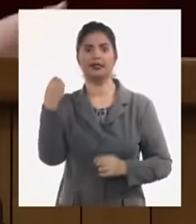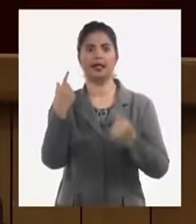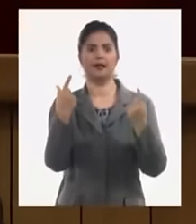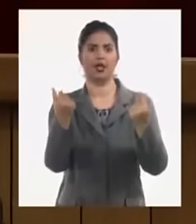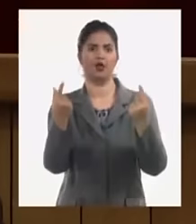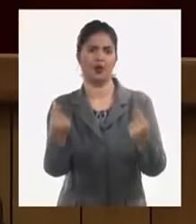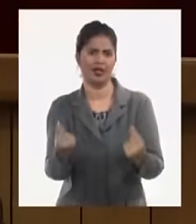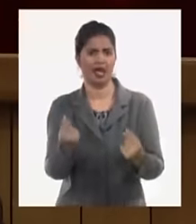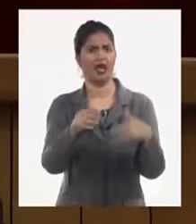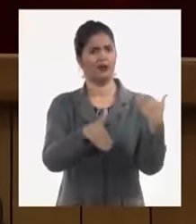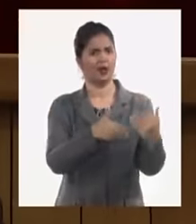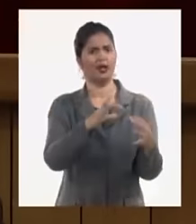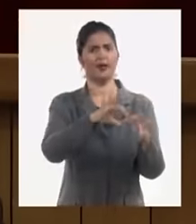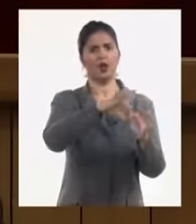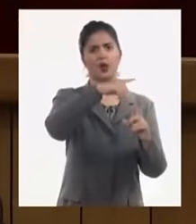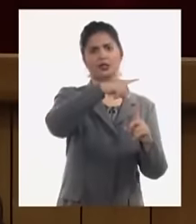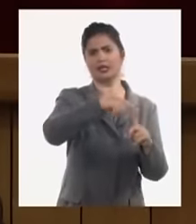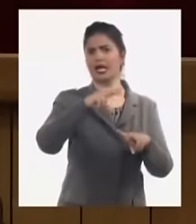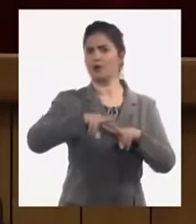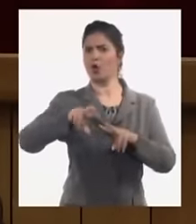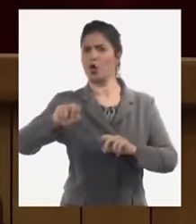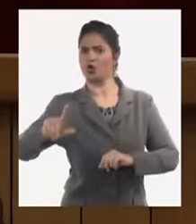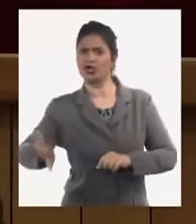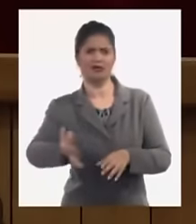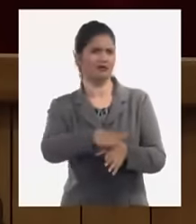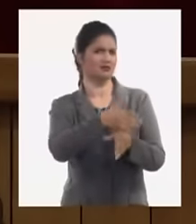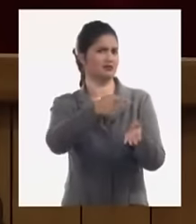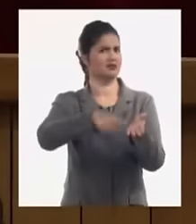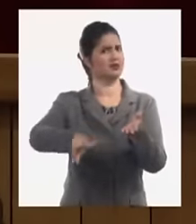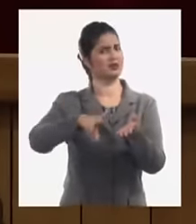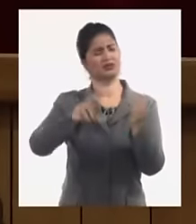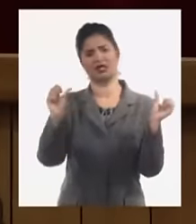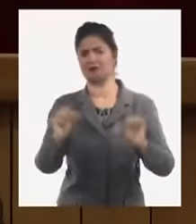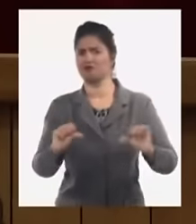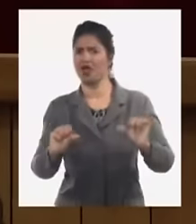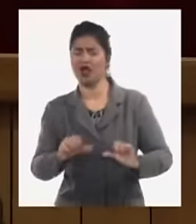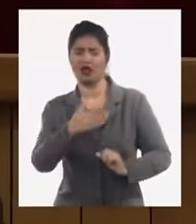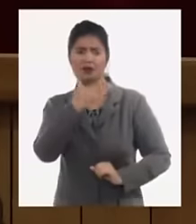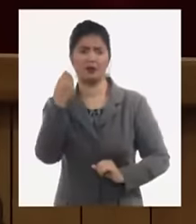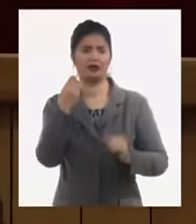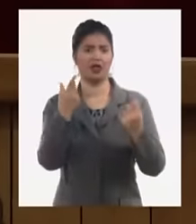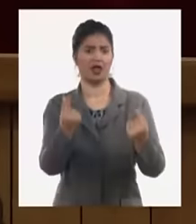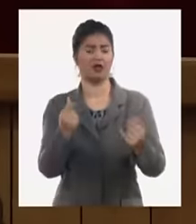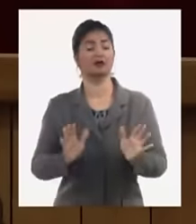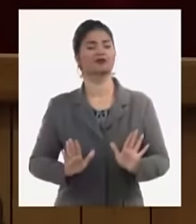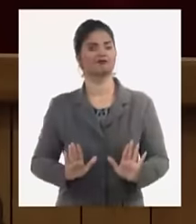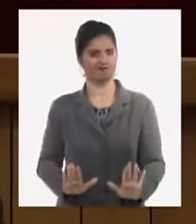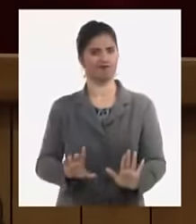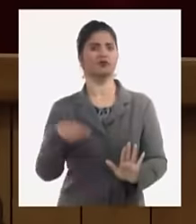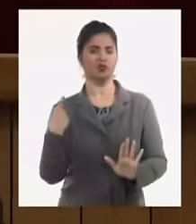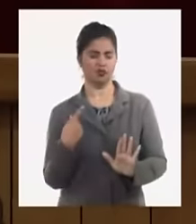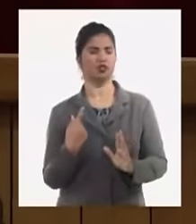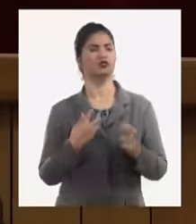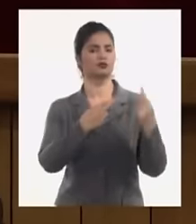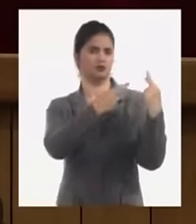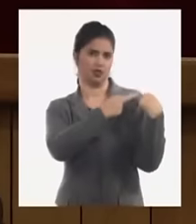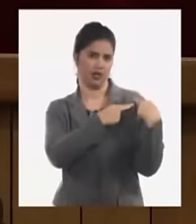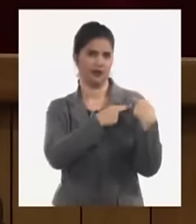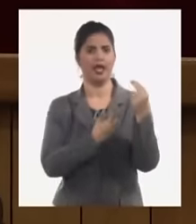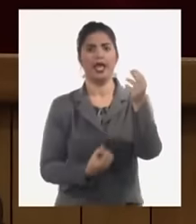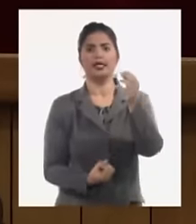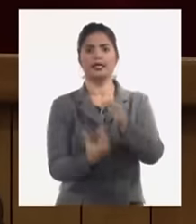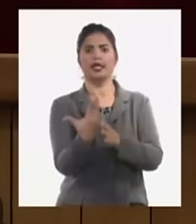Guantánamo después en Holguín en varias provincias pero ya decidimos estudiar crear un grupo de trabajo se han visitado algunas